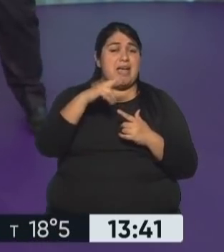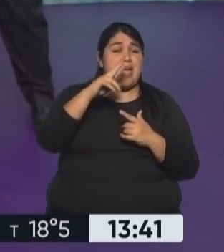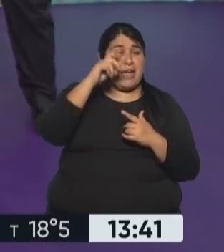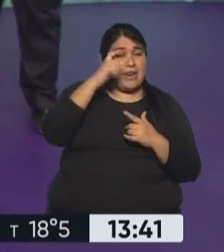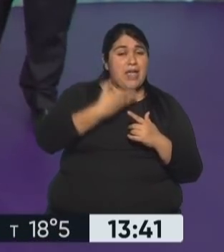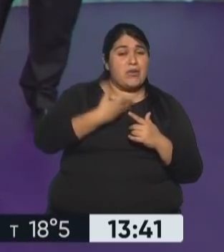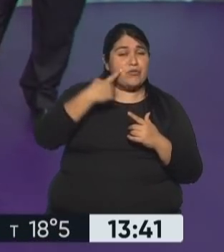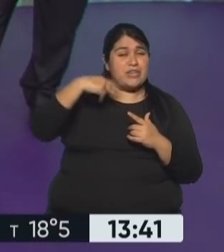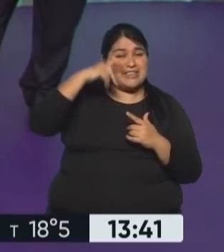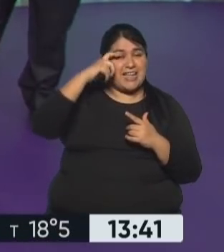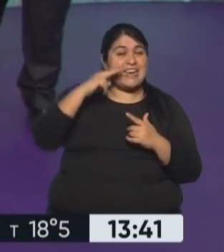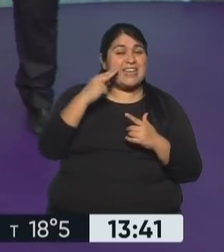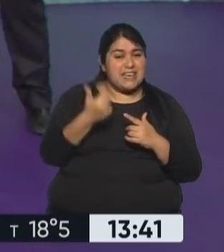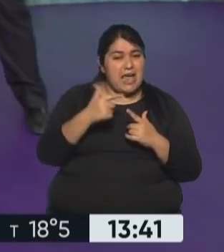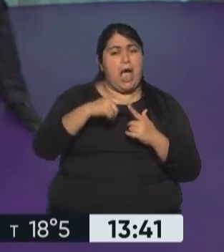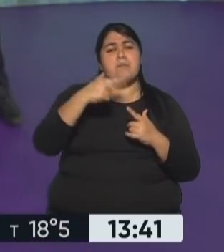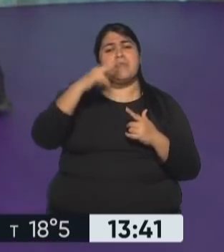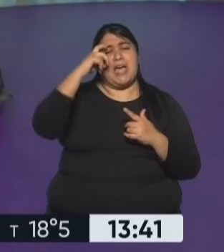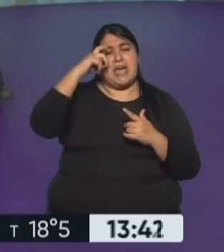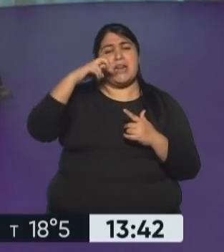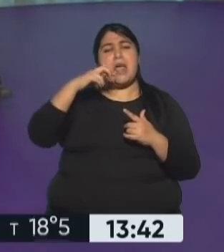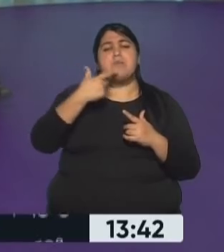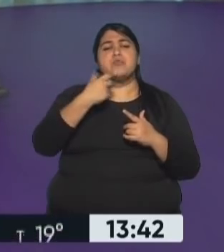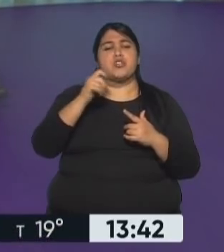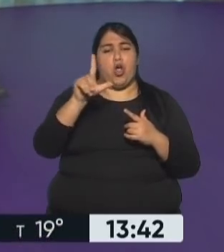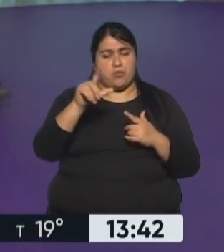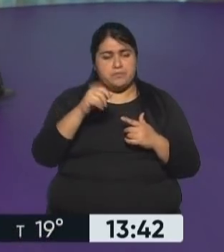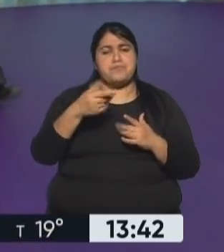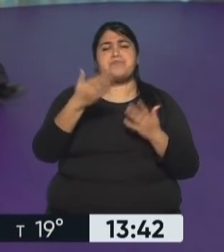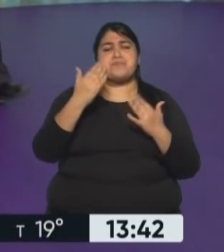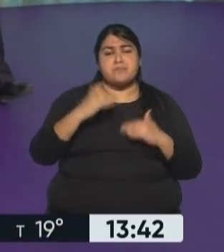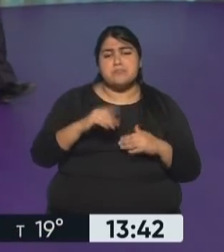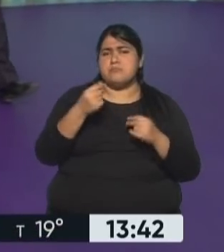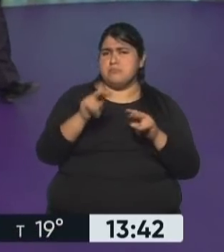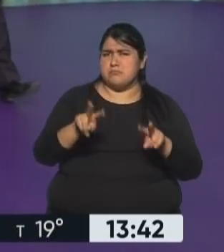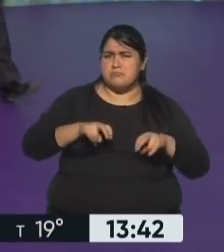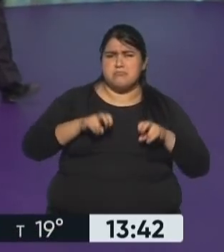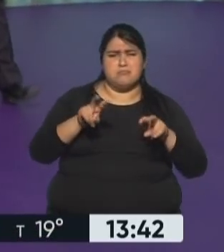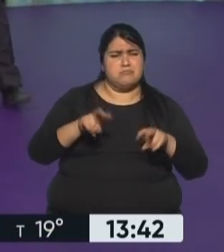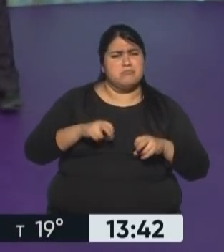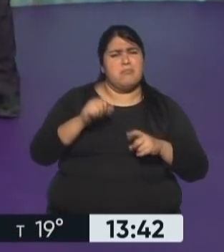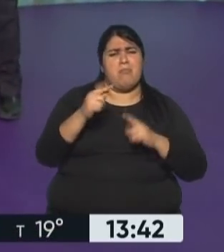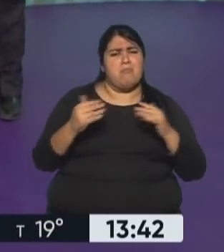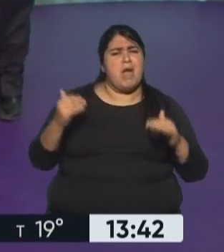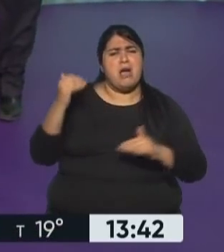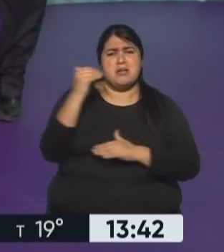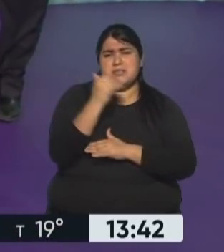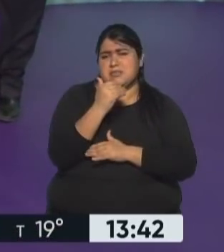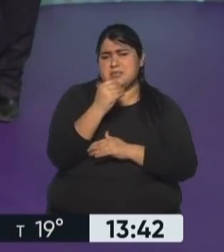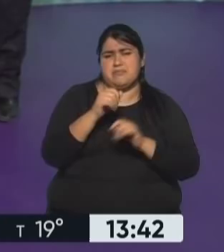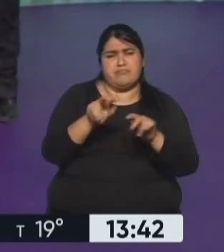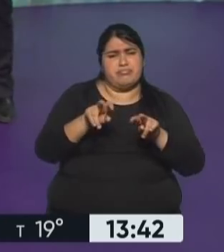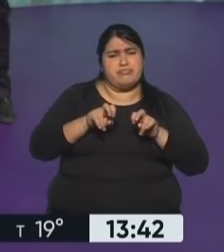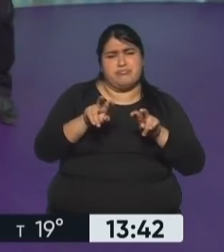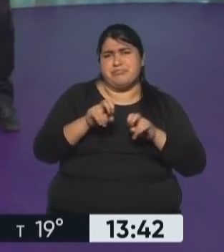una vieja conocida nuestra, que también con, fíjense en los volúmenes de facturación que inclusive superan en el caso de las tres primeras a